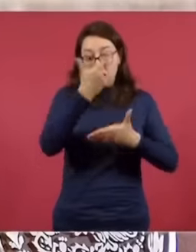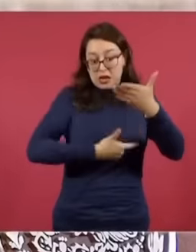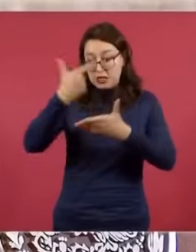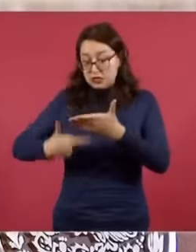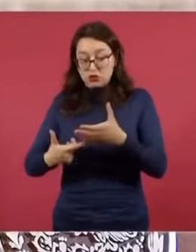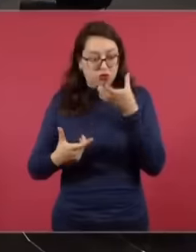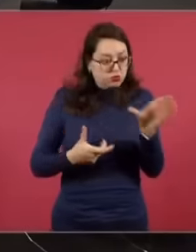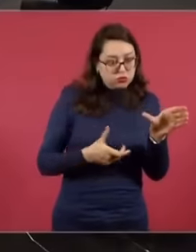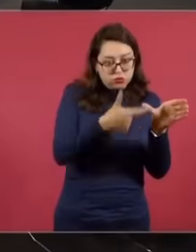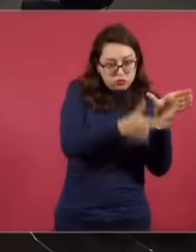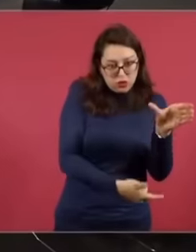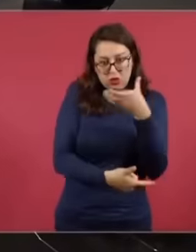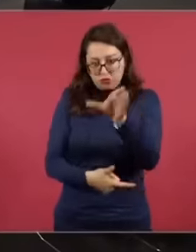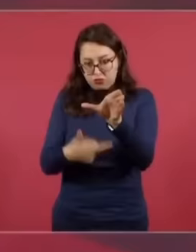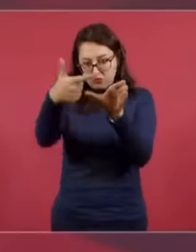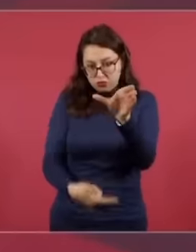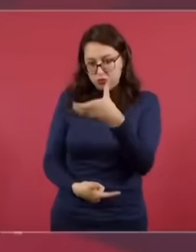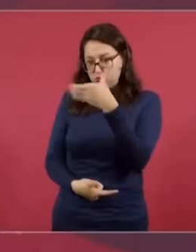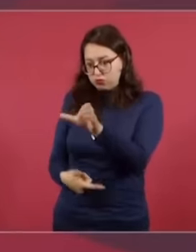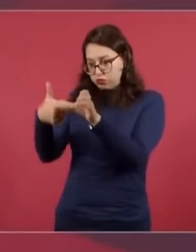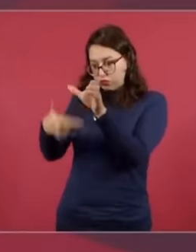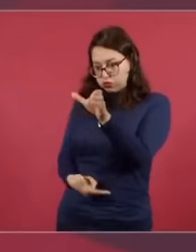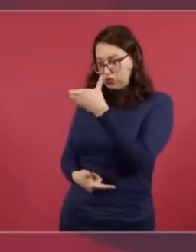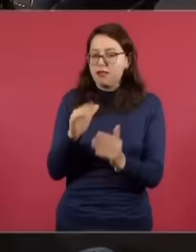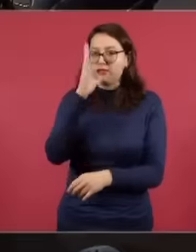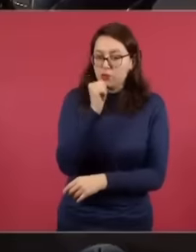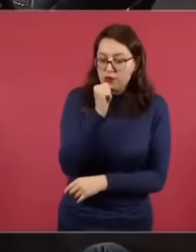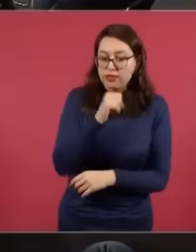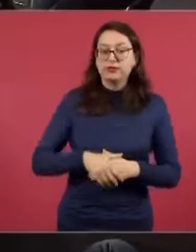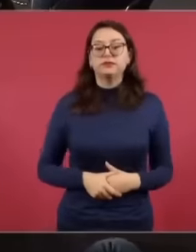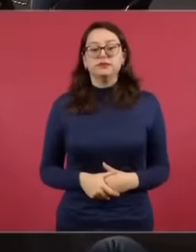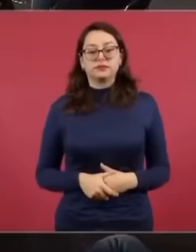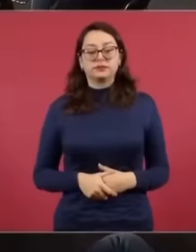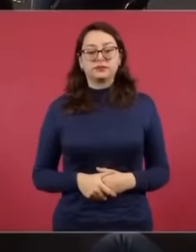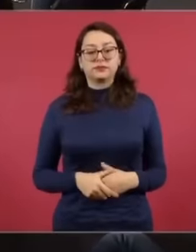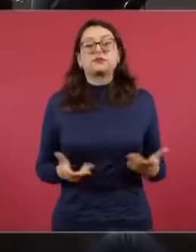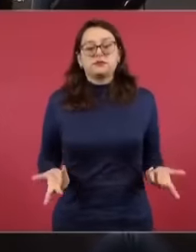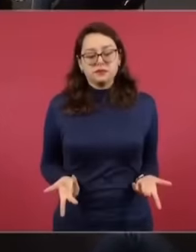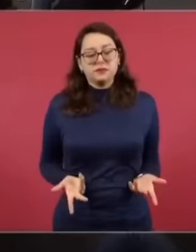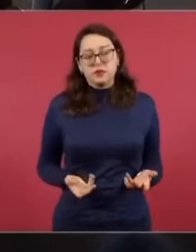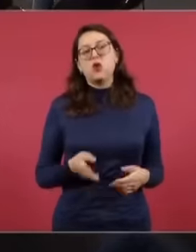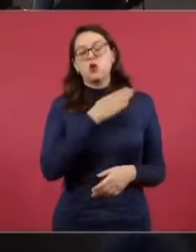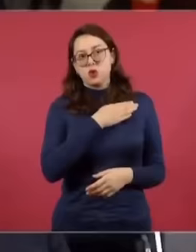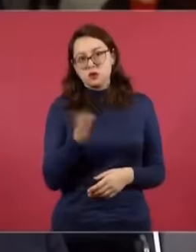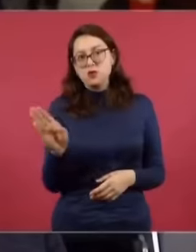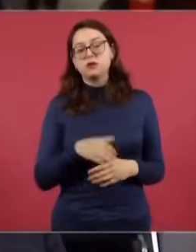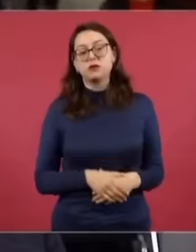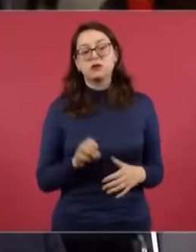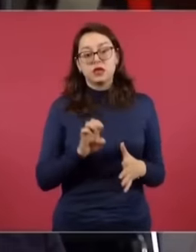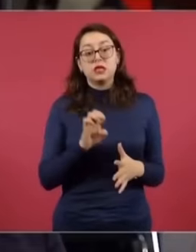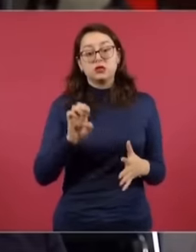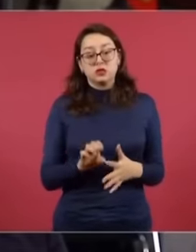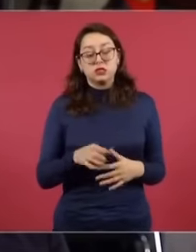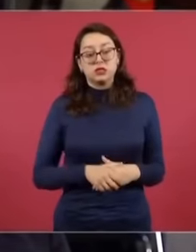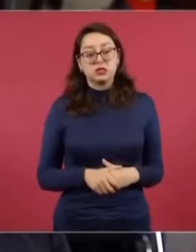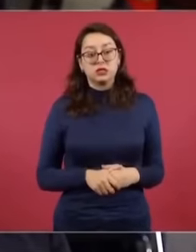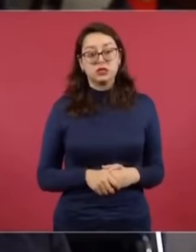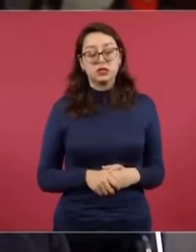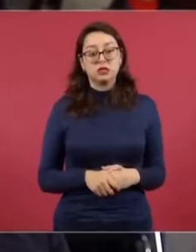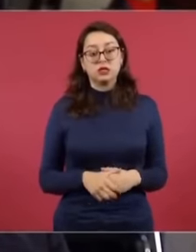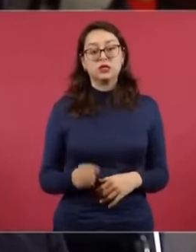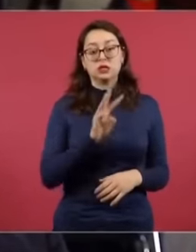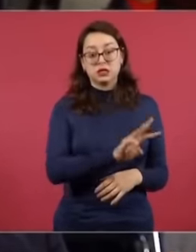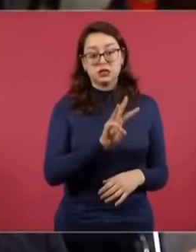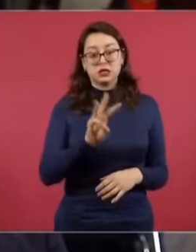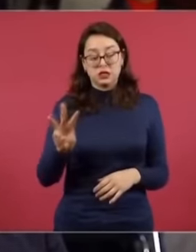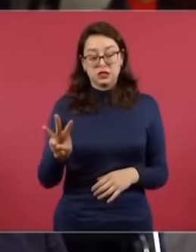para atenderlo de manera especial, cada franja. Bueno, entonces, nada más cerrando, el número que aparece en la